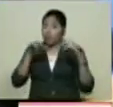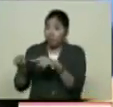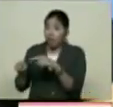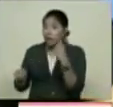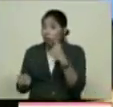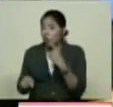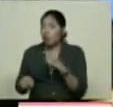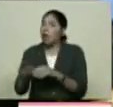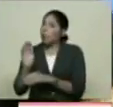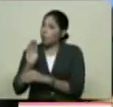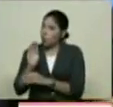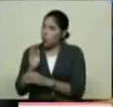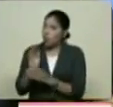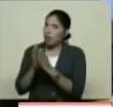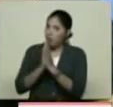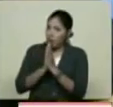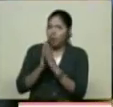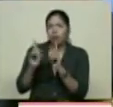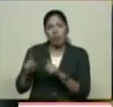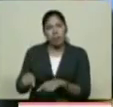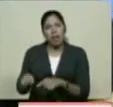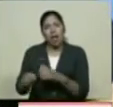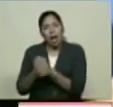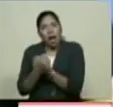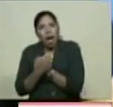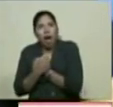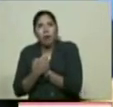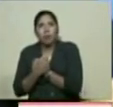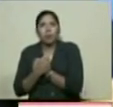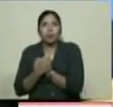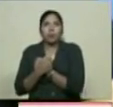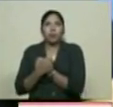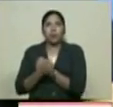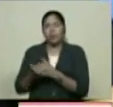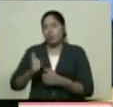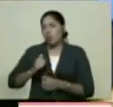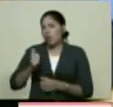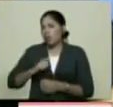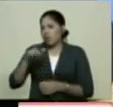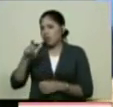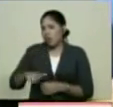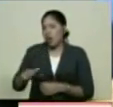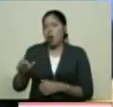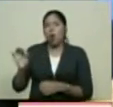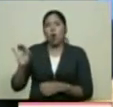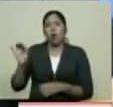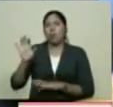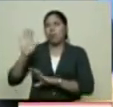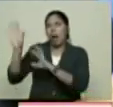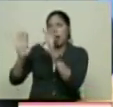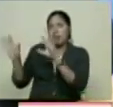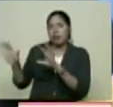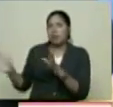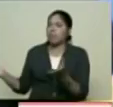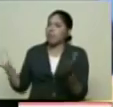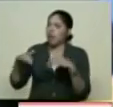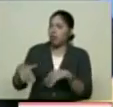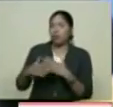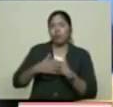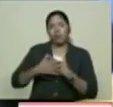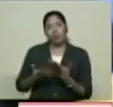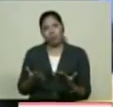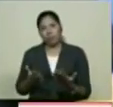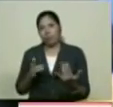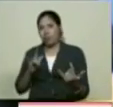Bueno Que lo amen Así como nosotros Recibimos a cualquier venezolano Incluso a cualquier extranjero Que llegue a esos espacios